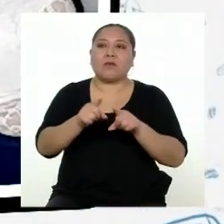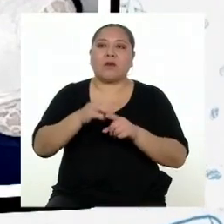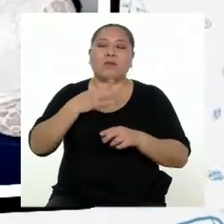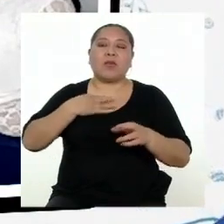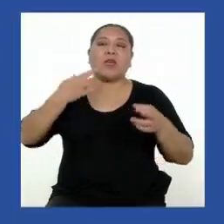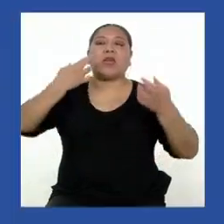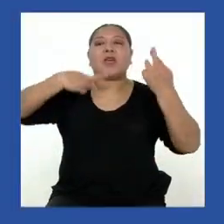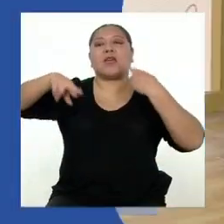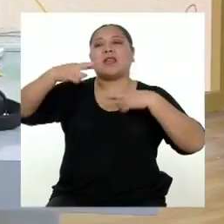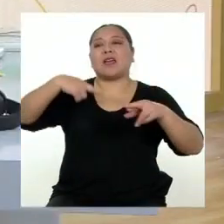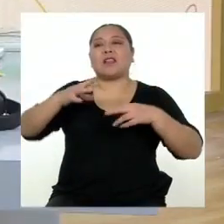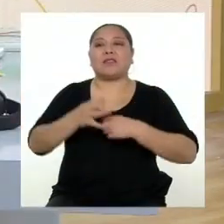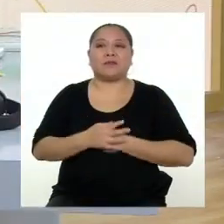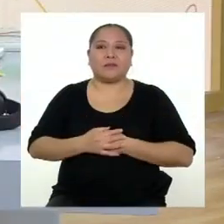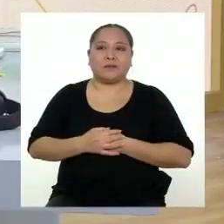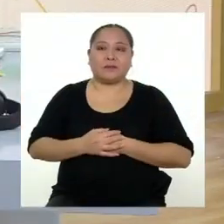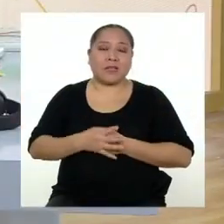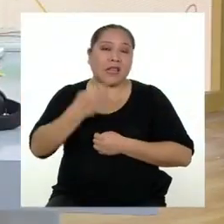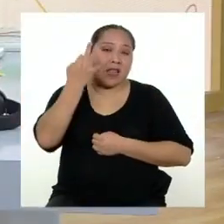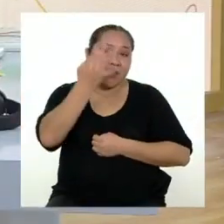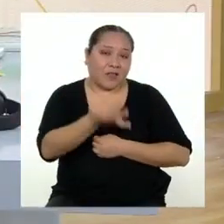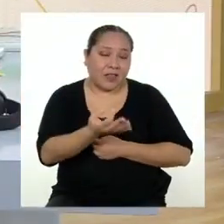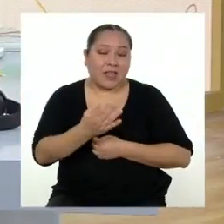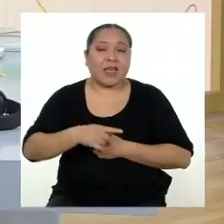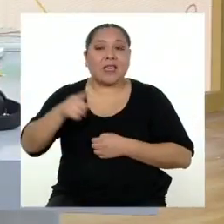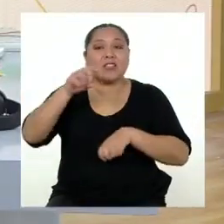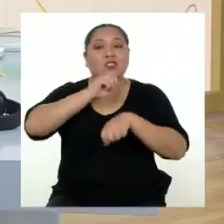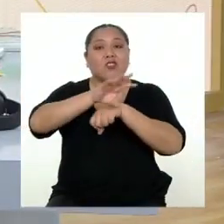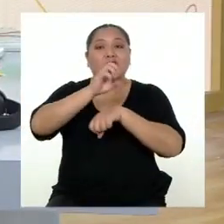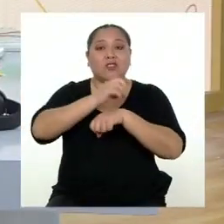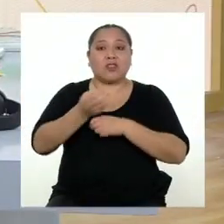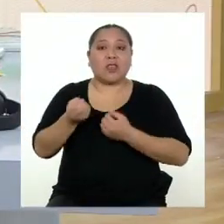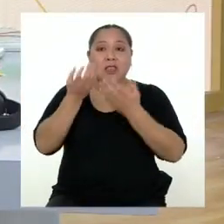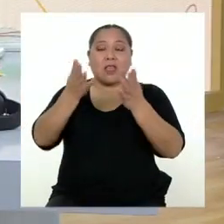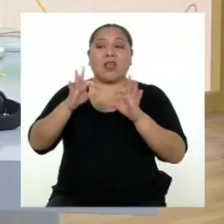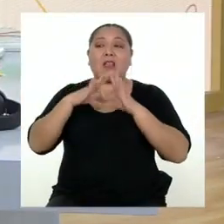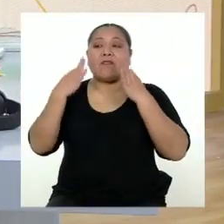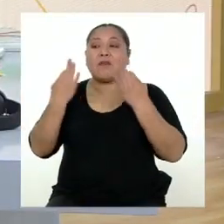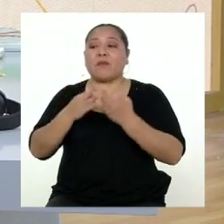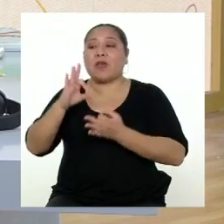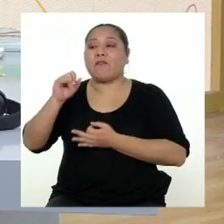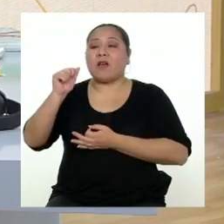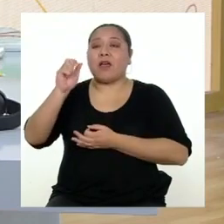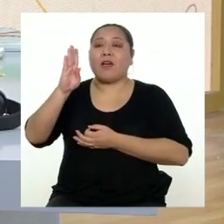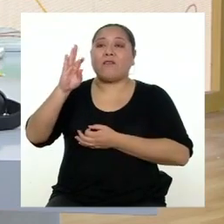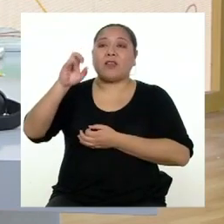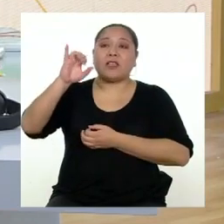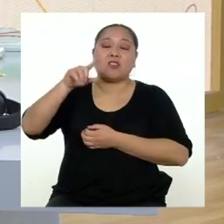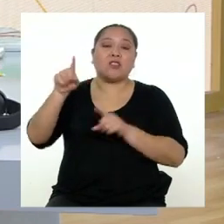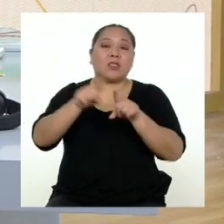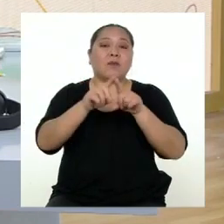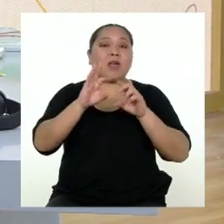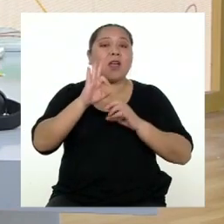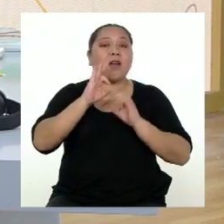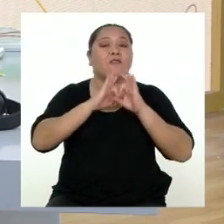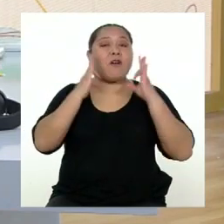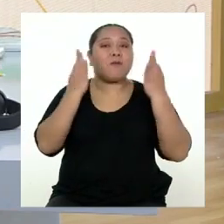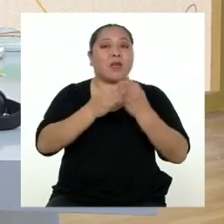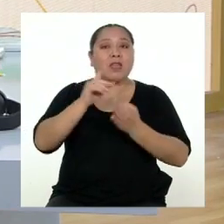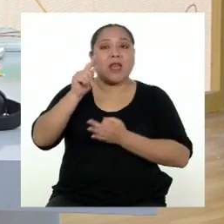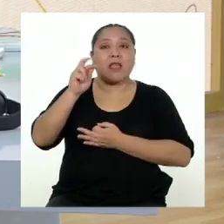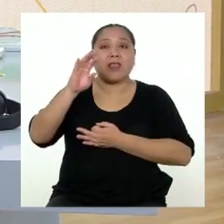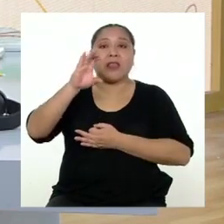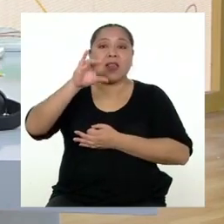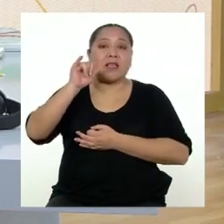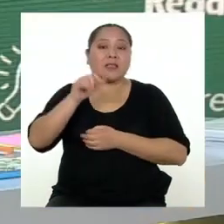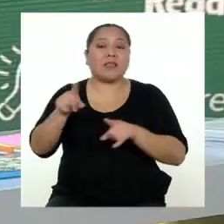recreo. La verdad es que estas recomendaciones que han hecho tanto la familia de Fabricio como la familia de Tracy me sirven de mucho